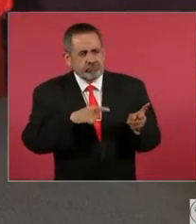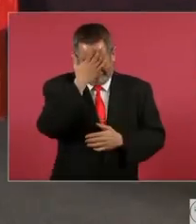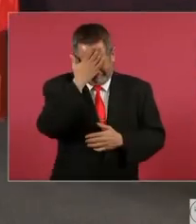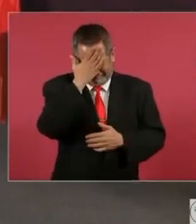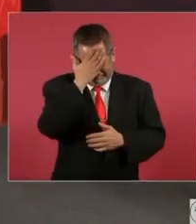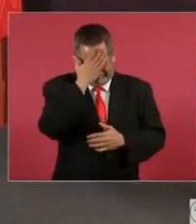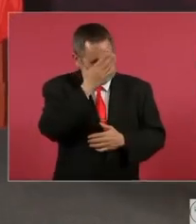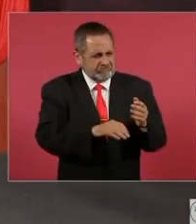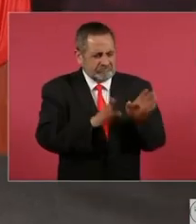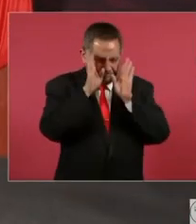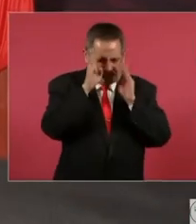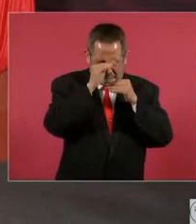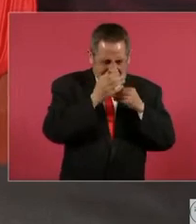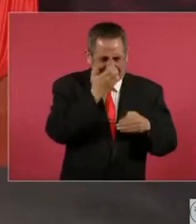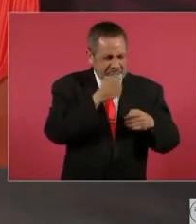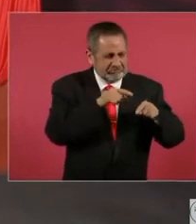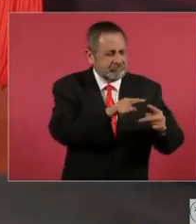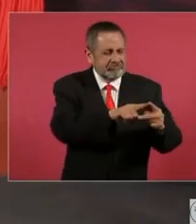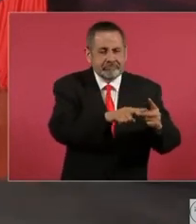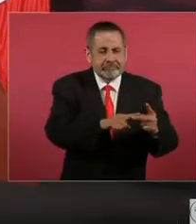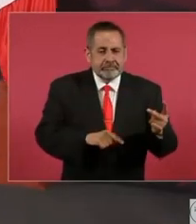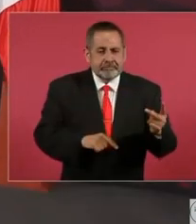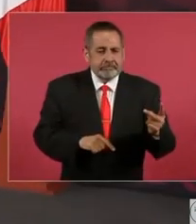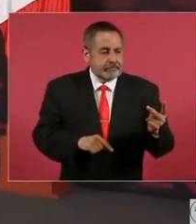de cepa auténticos, pero los tenemos en nuestras familias.